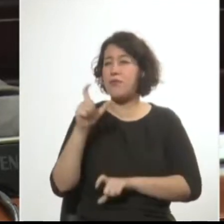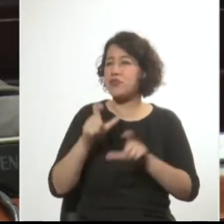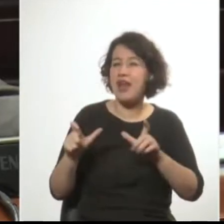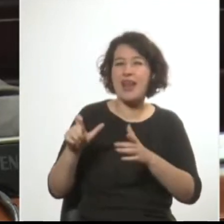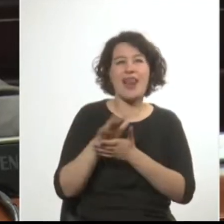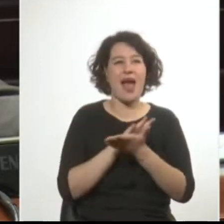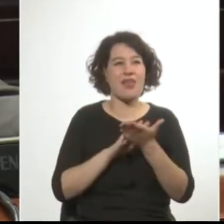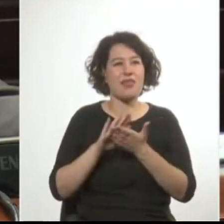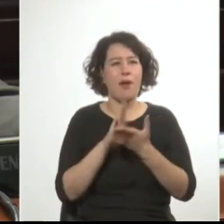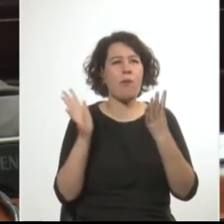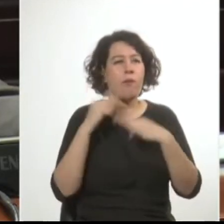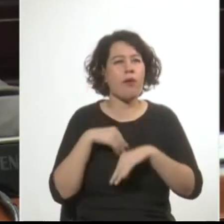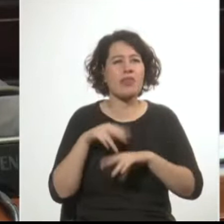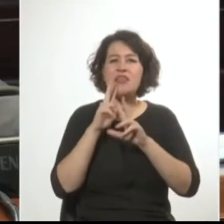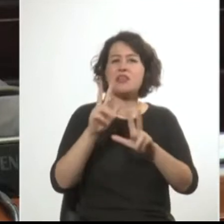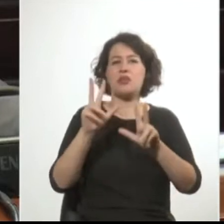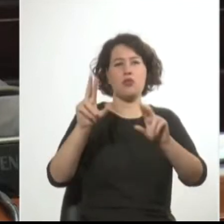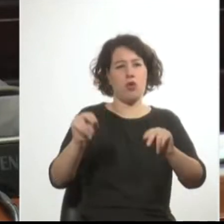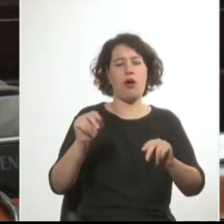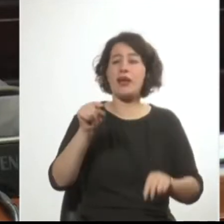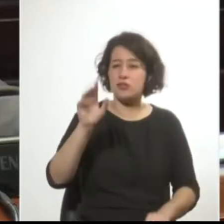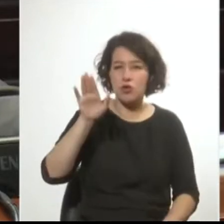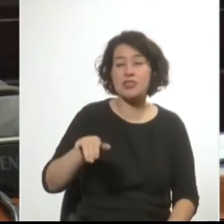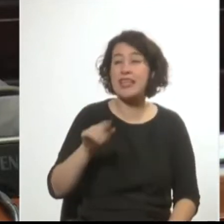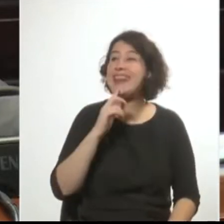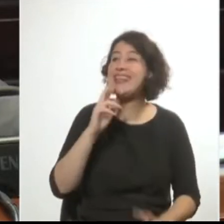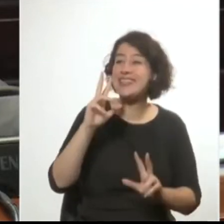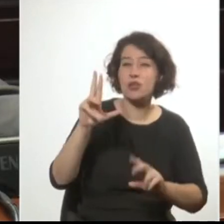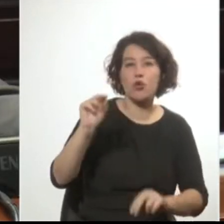puede negarlo sin mentir groseramente.